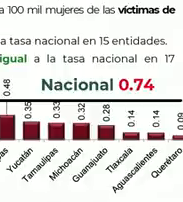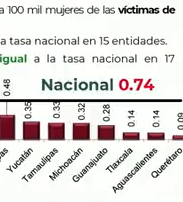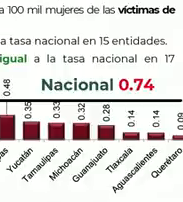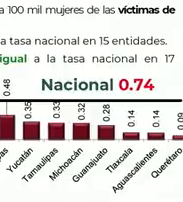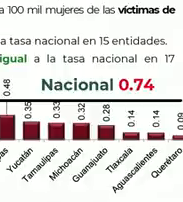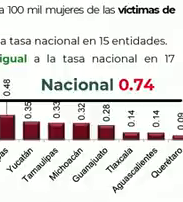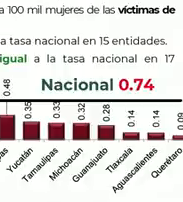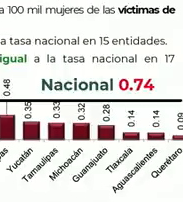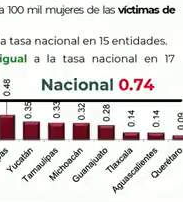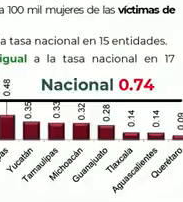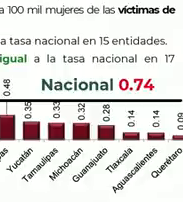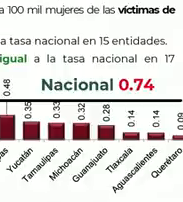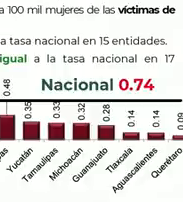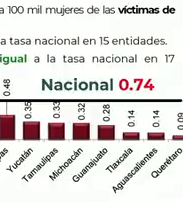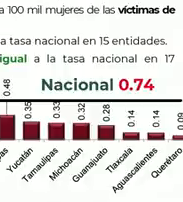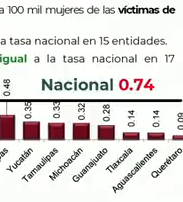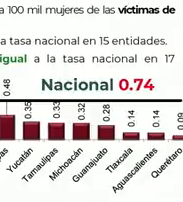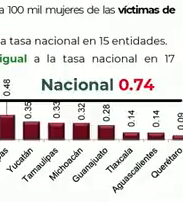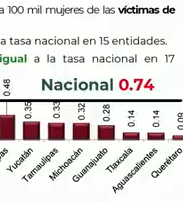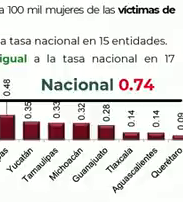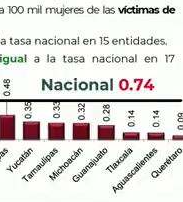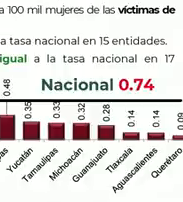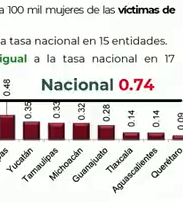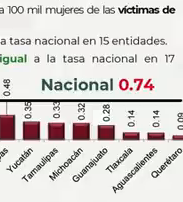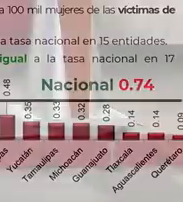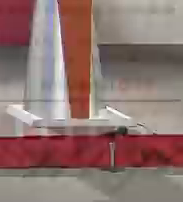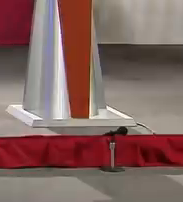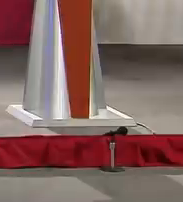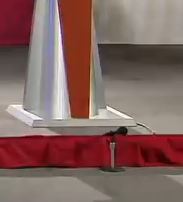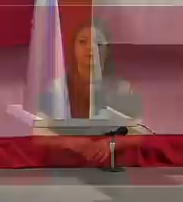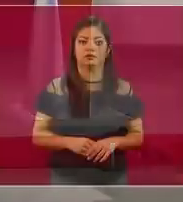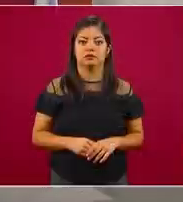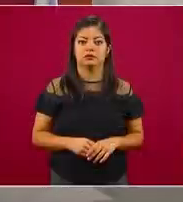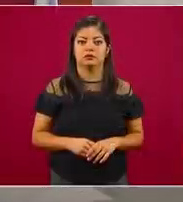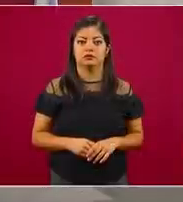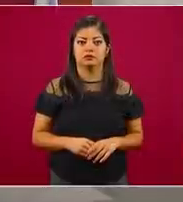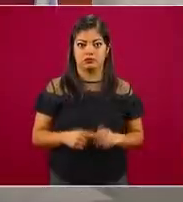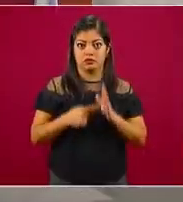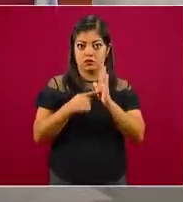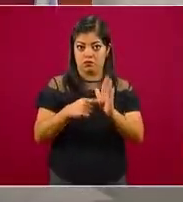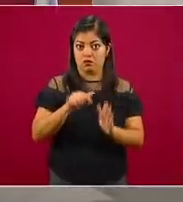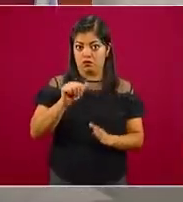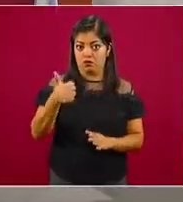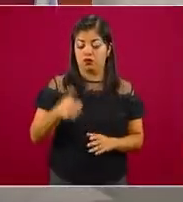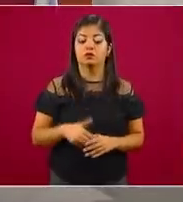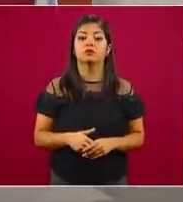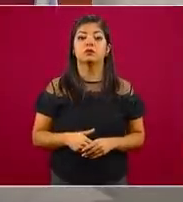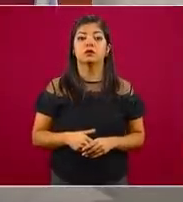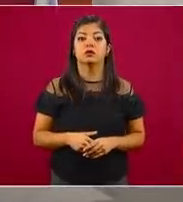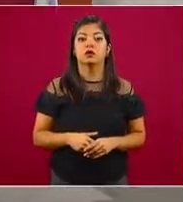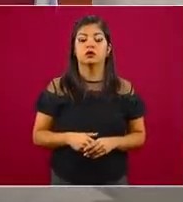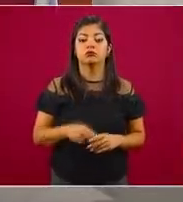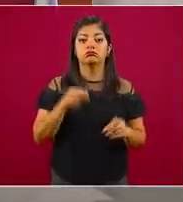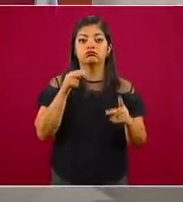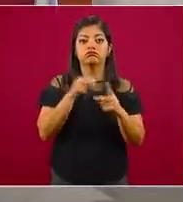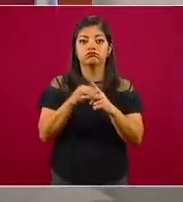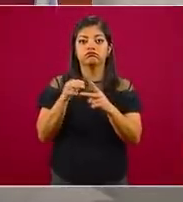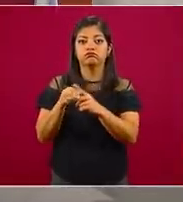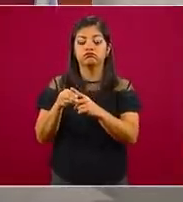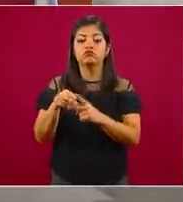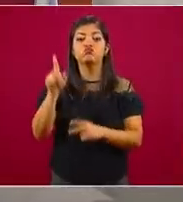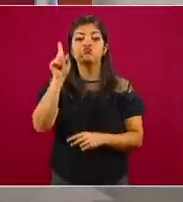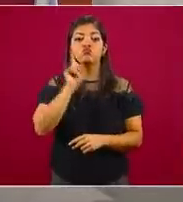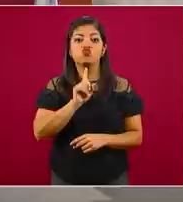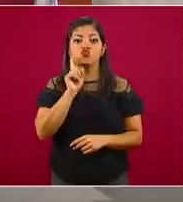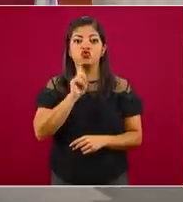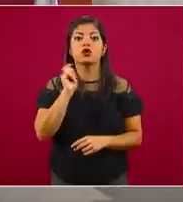ustedes en áreas de reducir el tiempo de participación. Lo menciono adelante, por favor. Homicidio doloso de mujer a